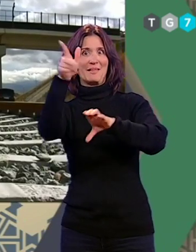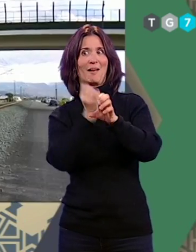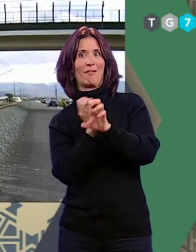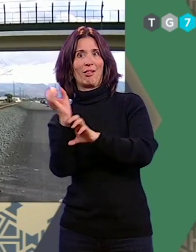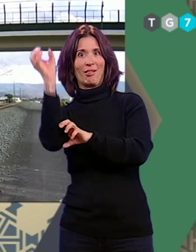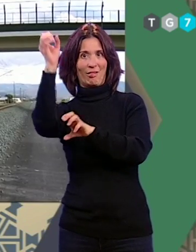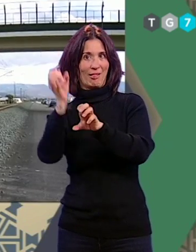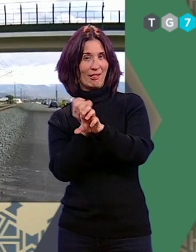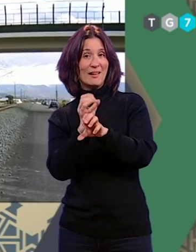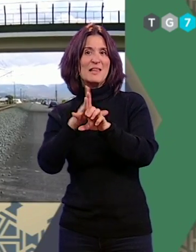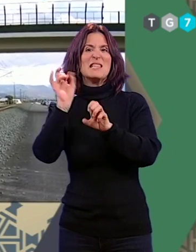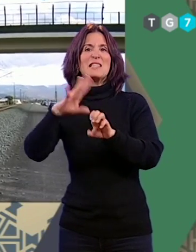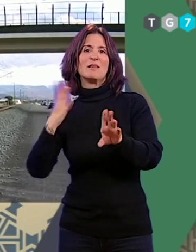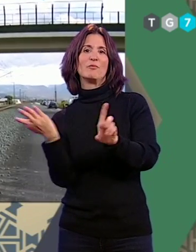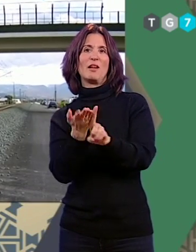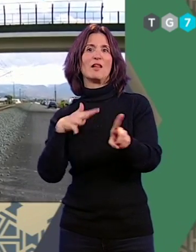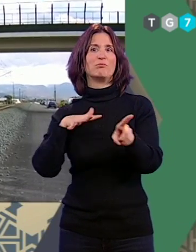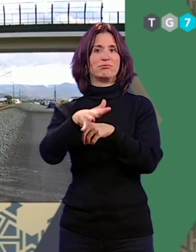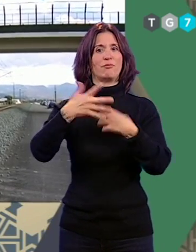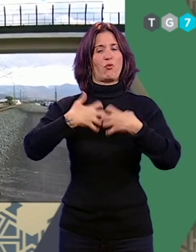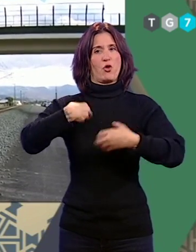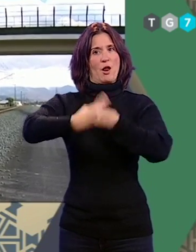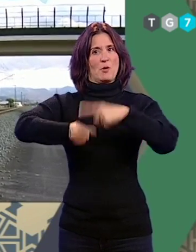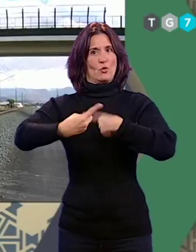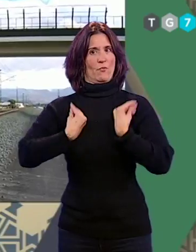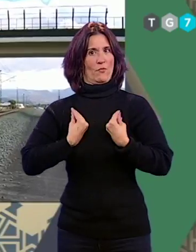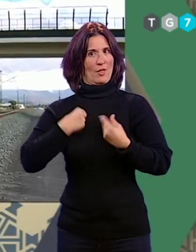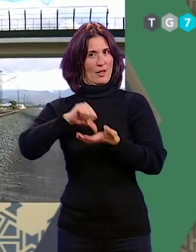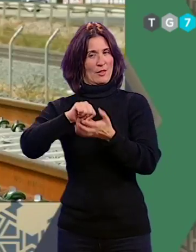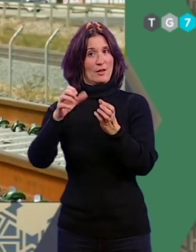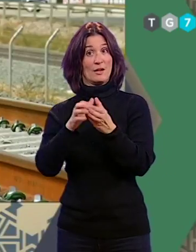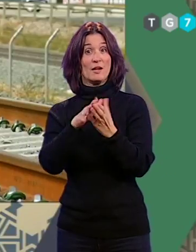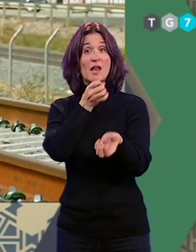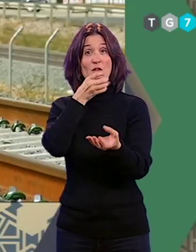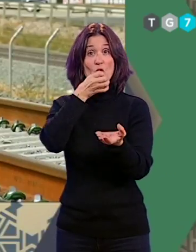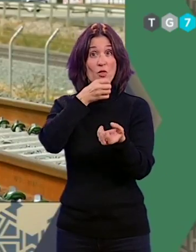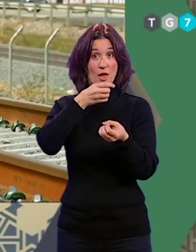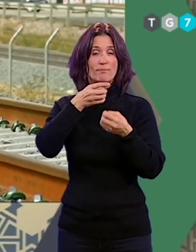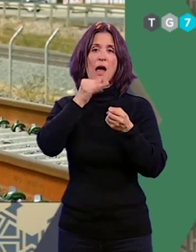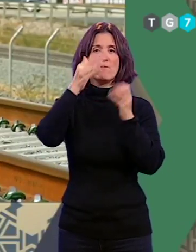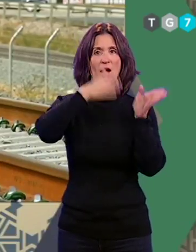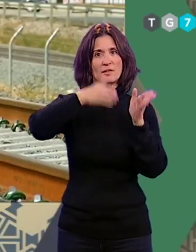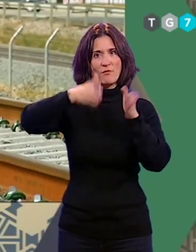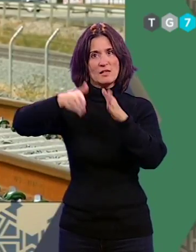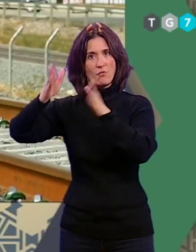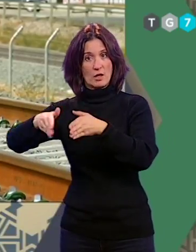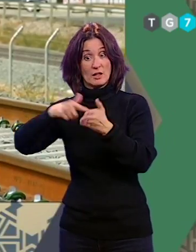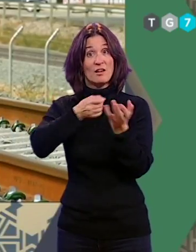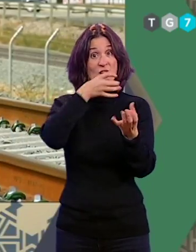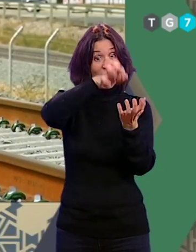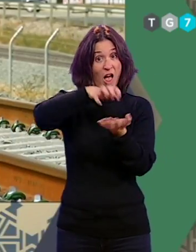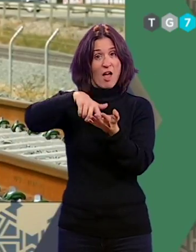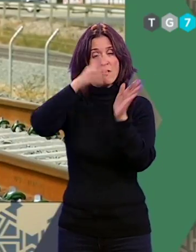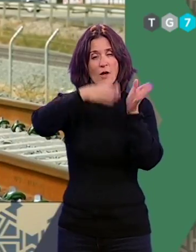con la funcionalidad ferroviaria y el desarrollo urbano. El estudio informativo se desarrollará en varias fases. En cada una de ellas, todas las